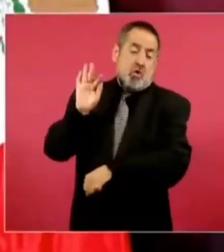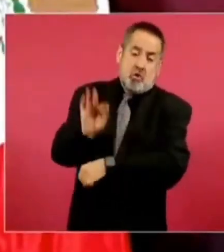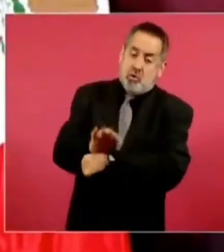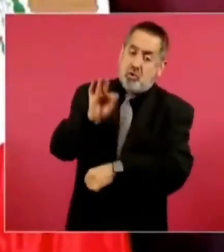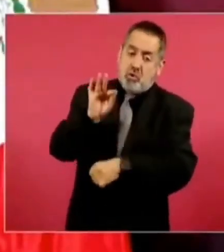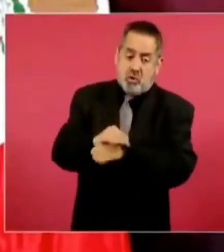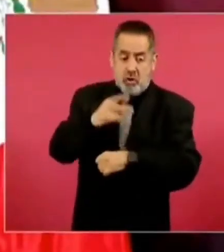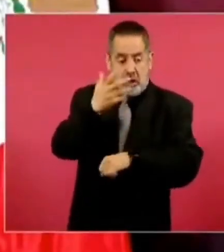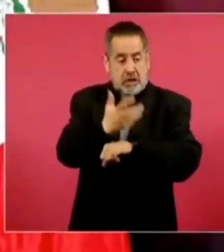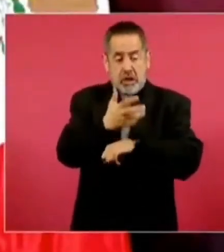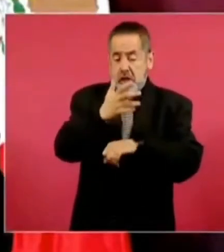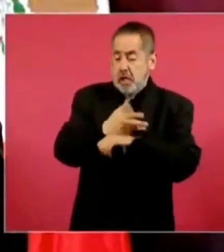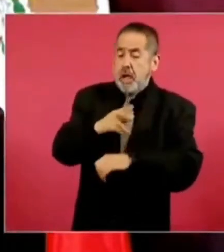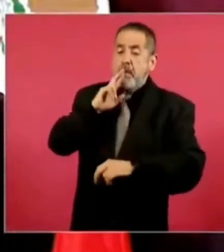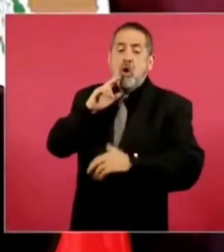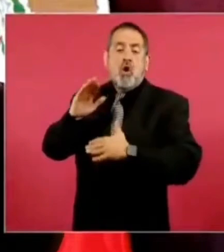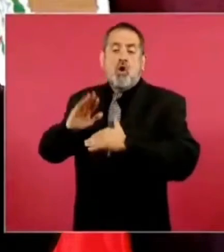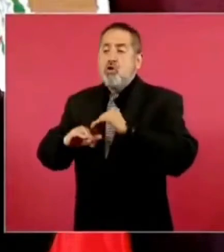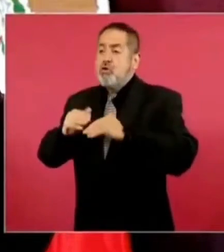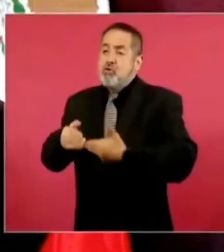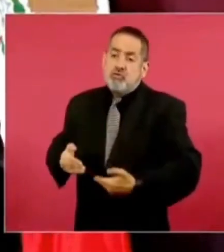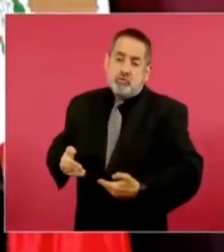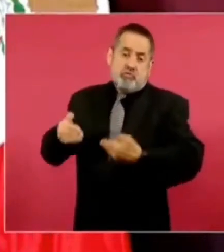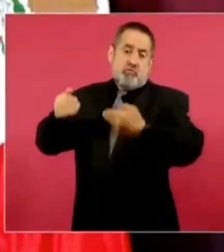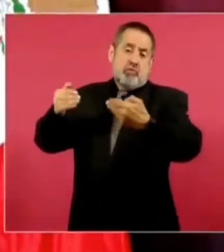los que quieren ser